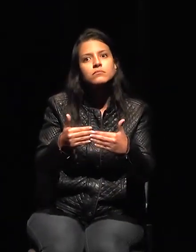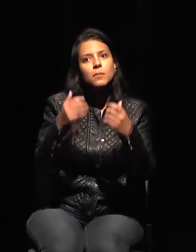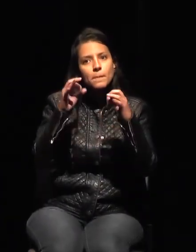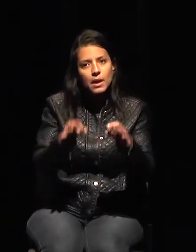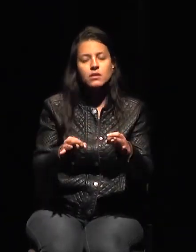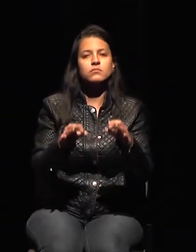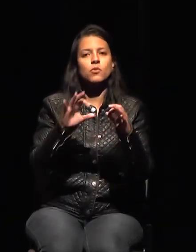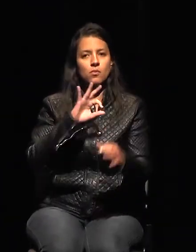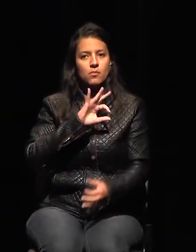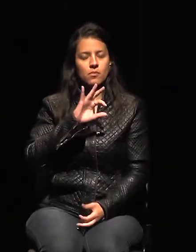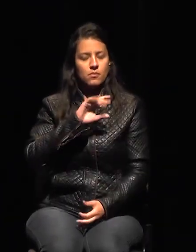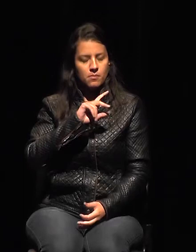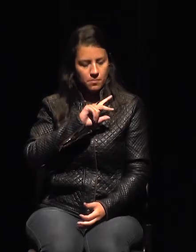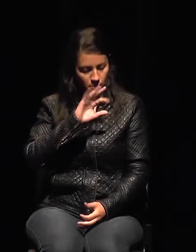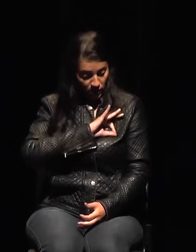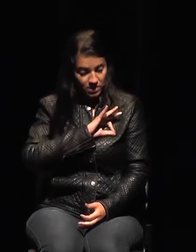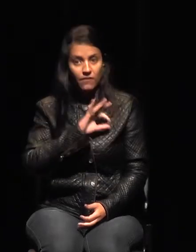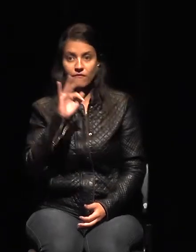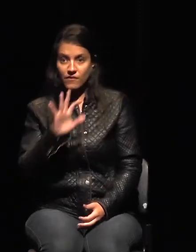¿Quién hizo esa pregunta? ¿Quién es?